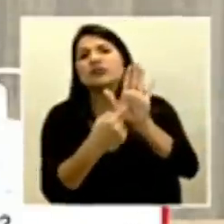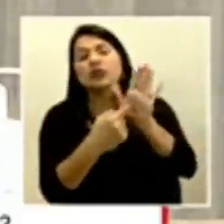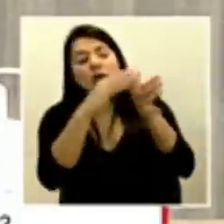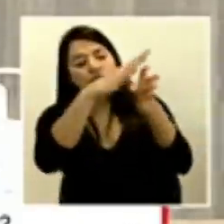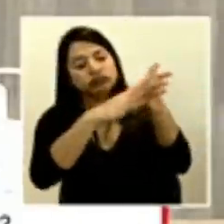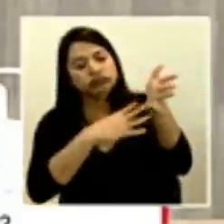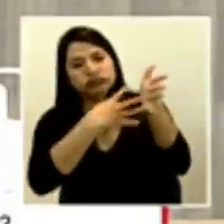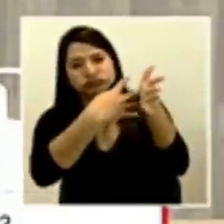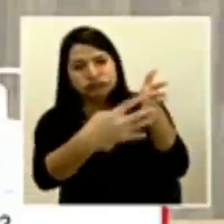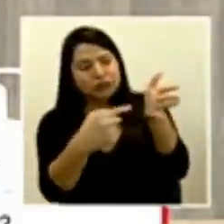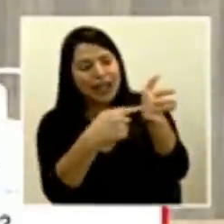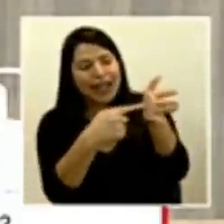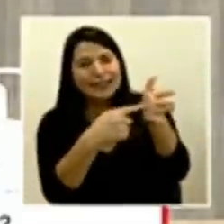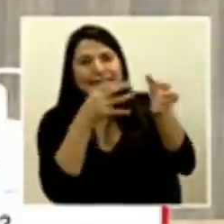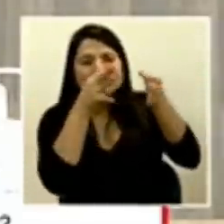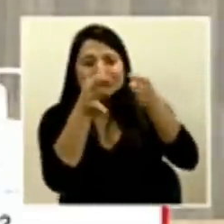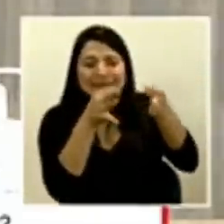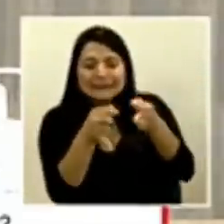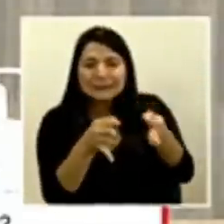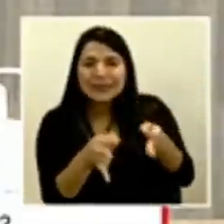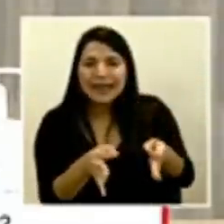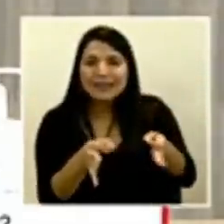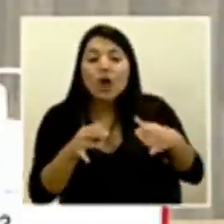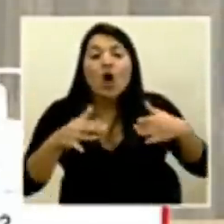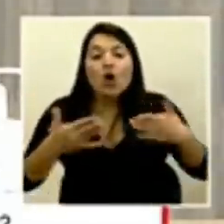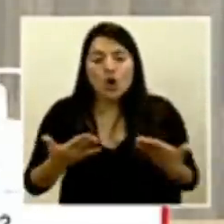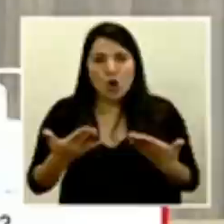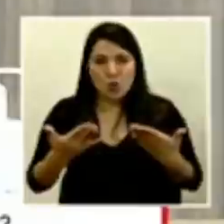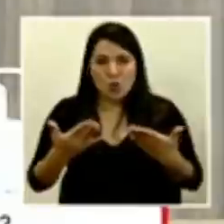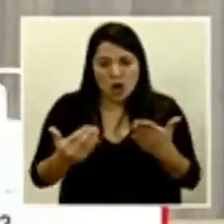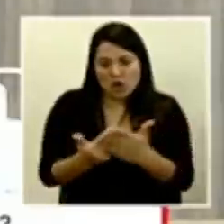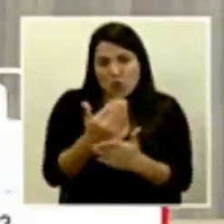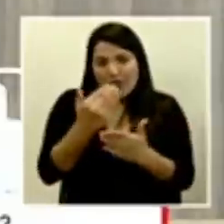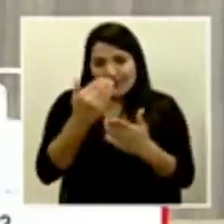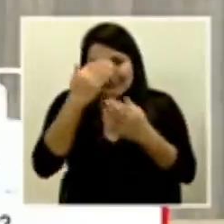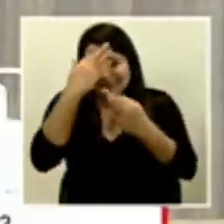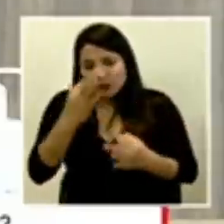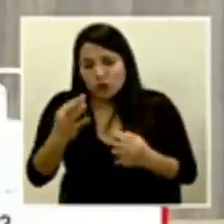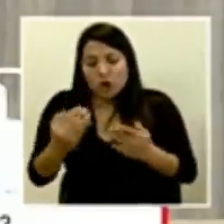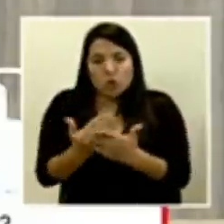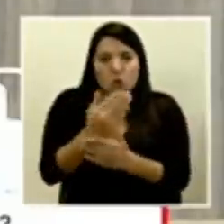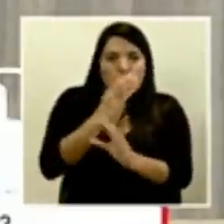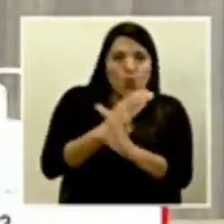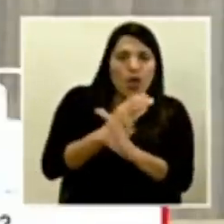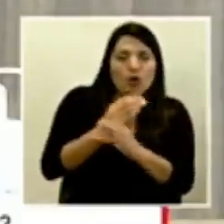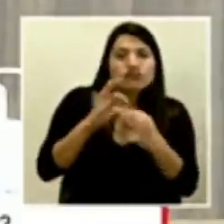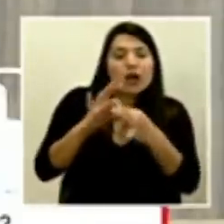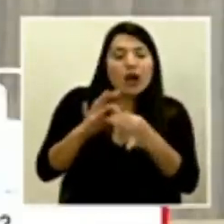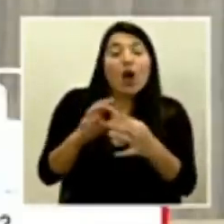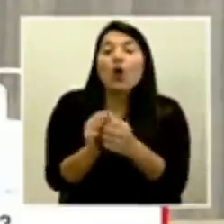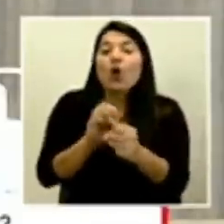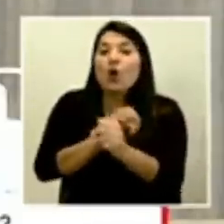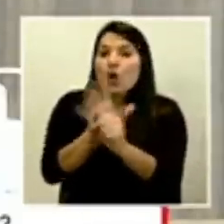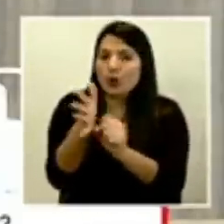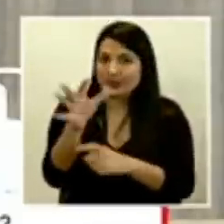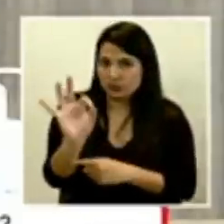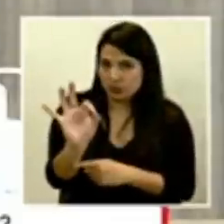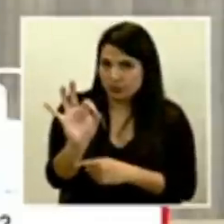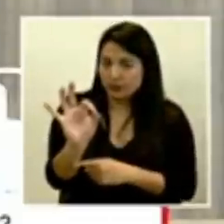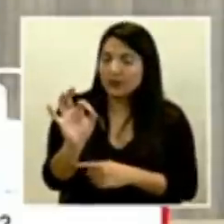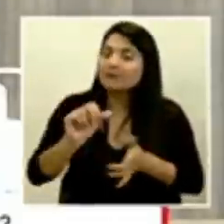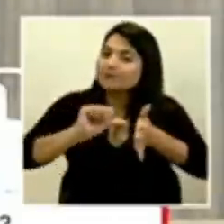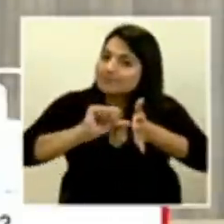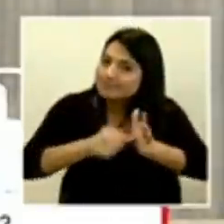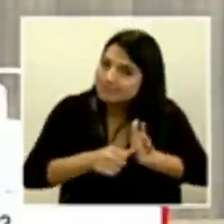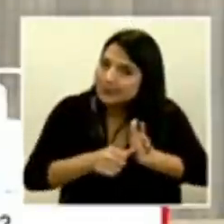cómo es que vamos a seguir manejándonos en medio del COVID-19. Yo insisto porque somos claros de que hemos tenido